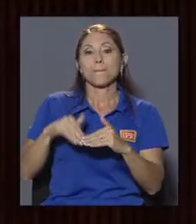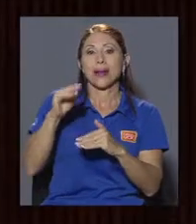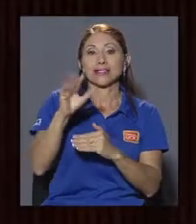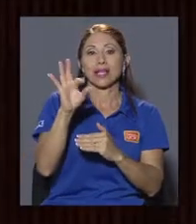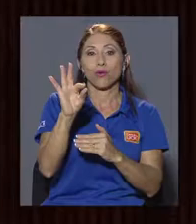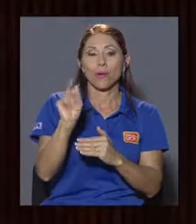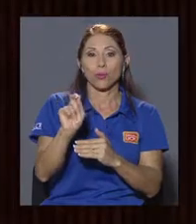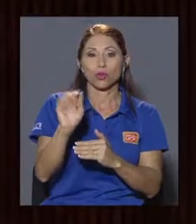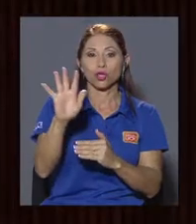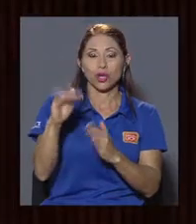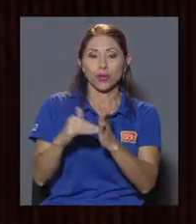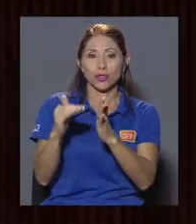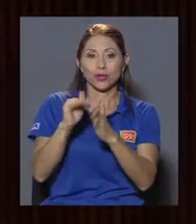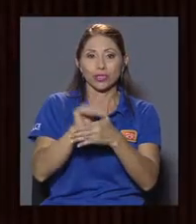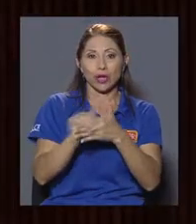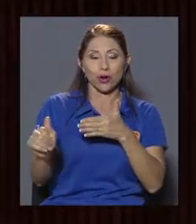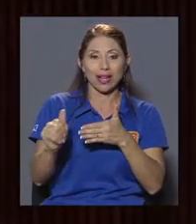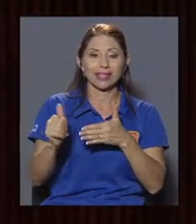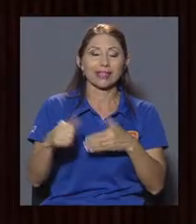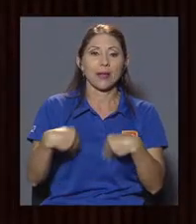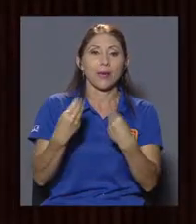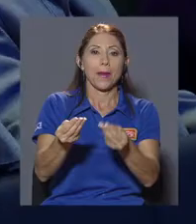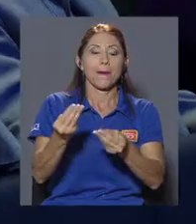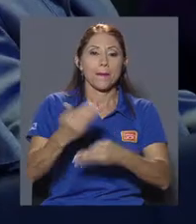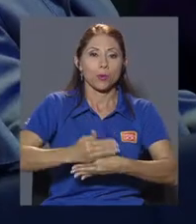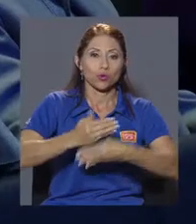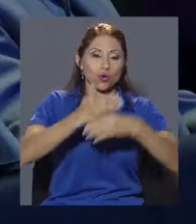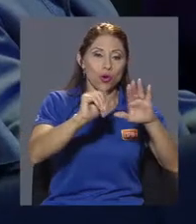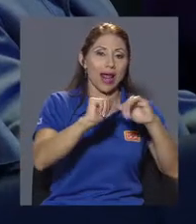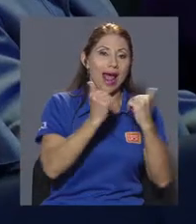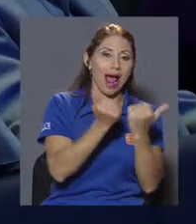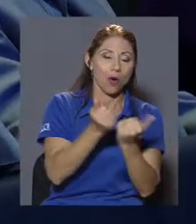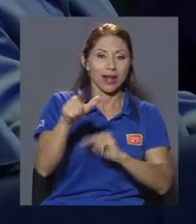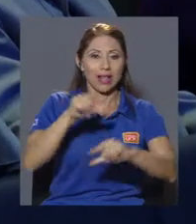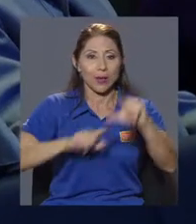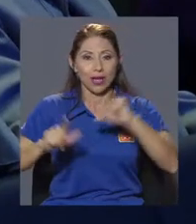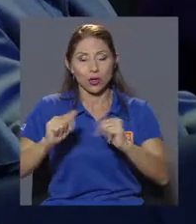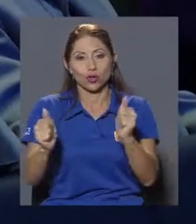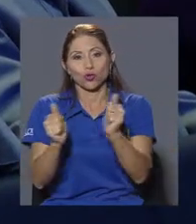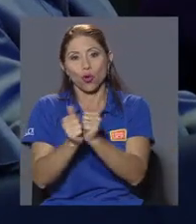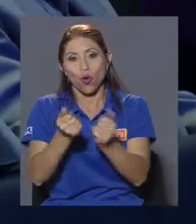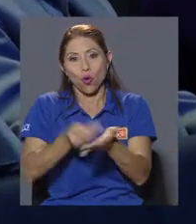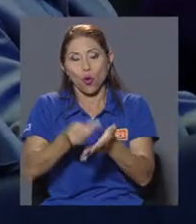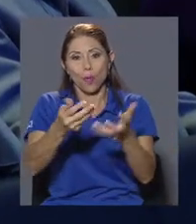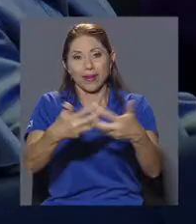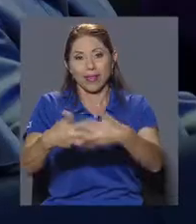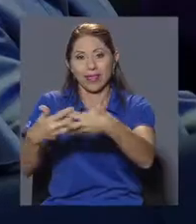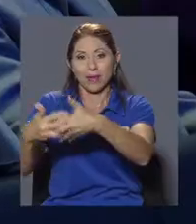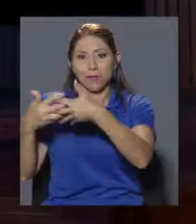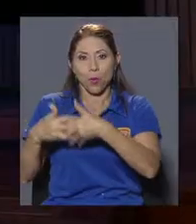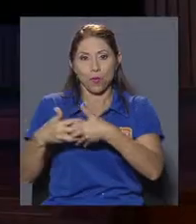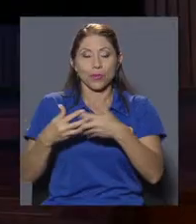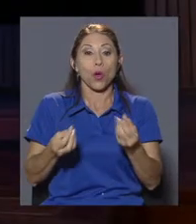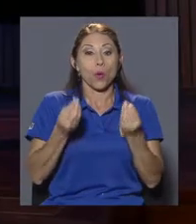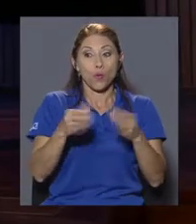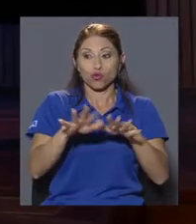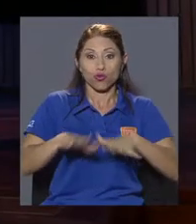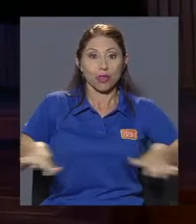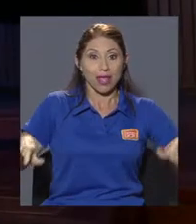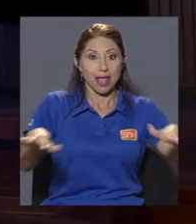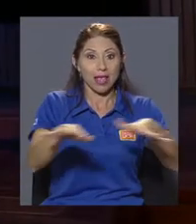.5 millones de dólares para la construcción de edificios de aulas, laboratorios y su respectivo equipamiento. En este